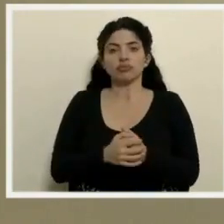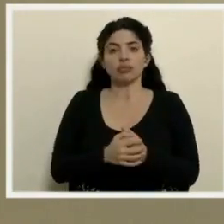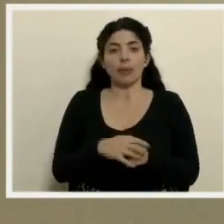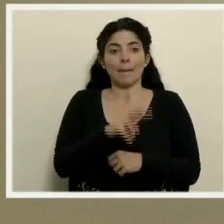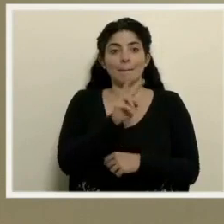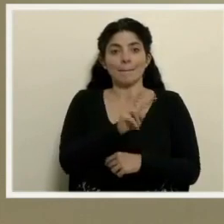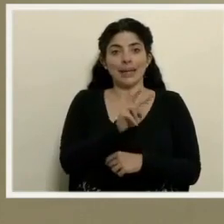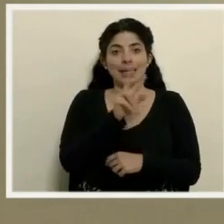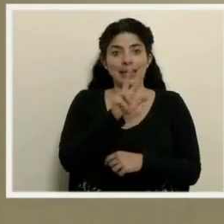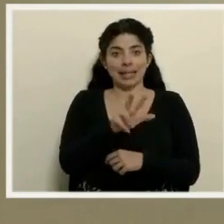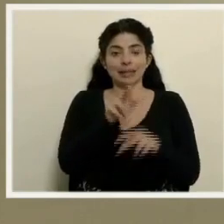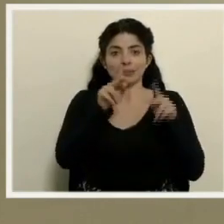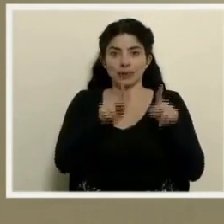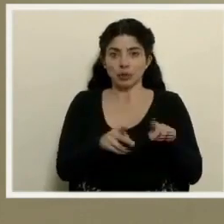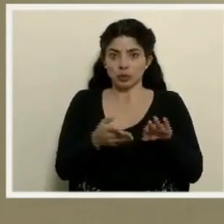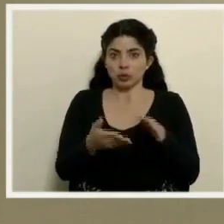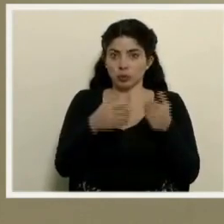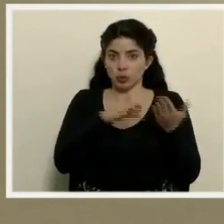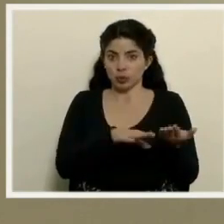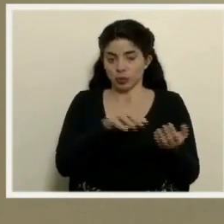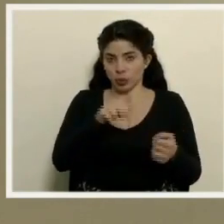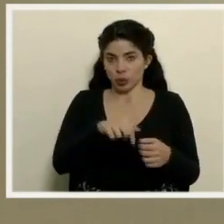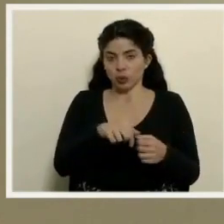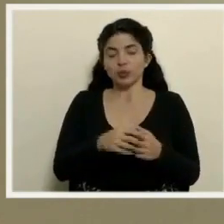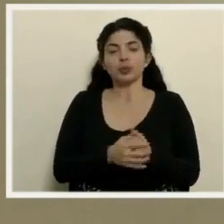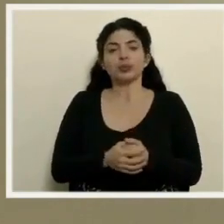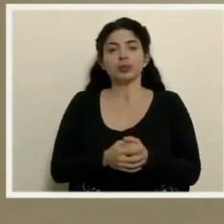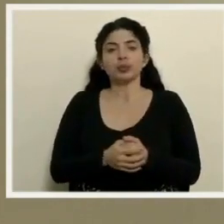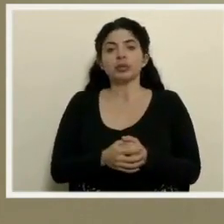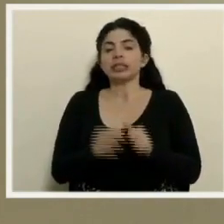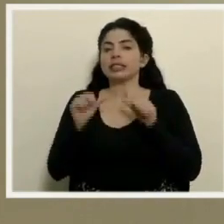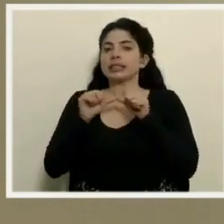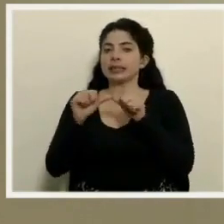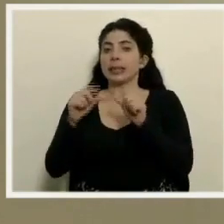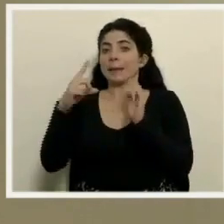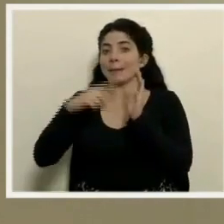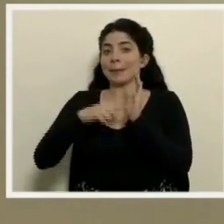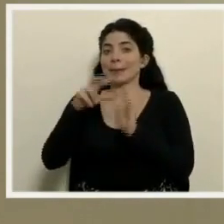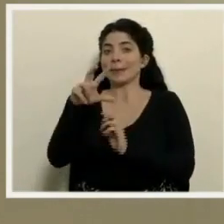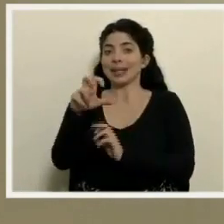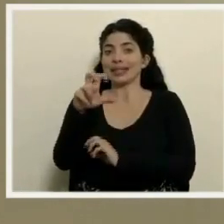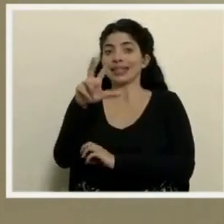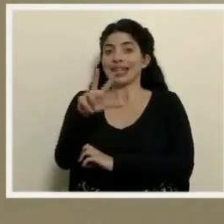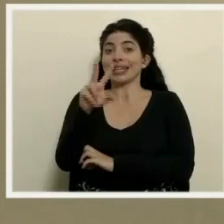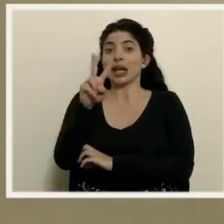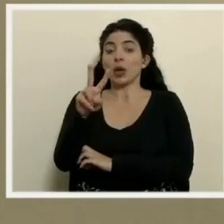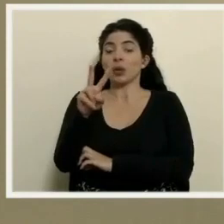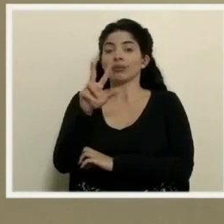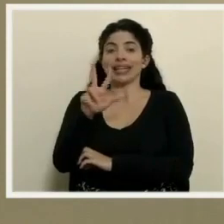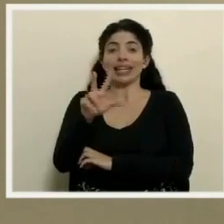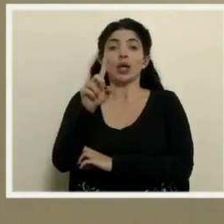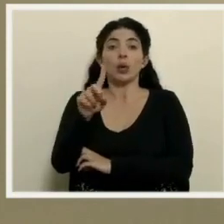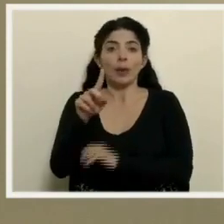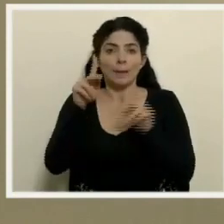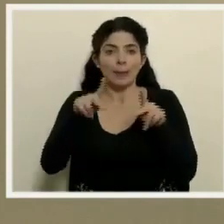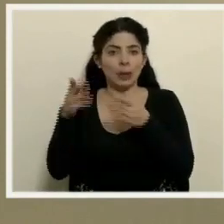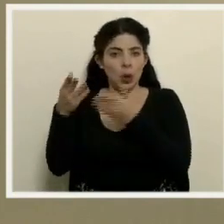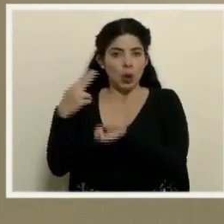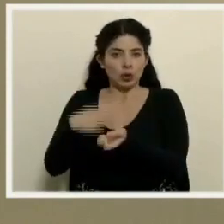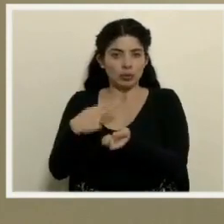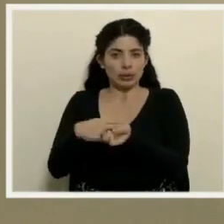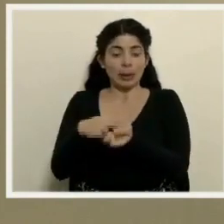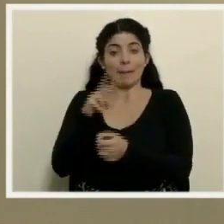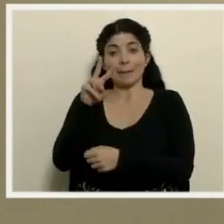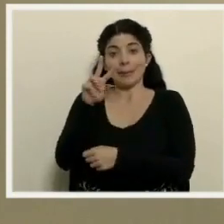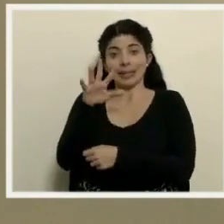23 personas fallecidas y se mantienen 1.331 personas hospitalizadas, 25 están en